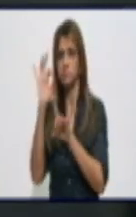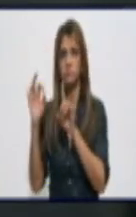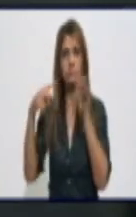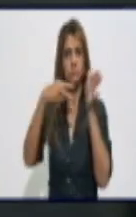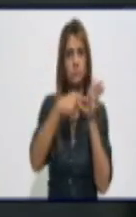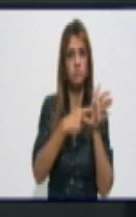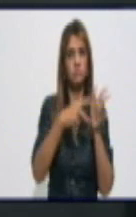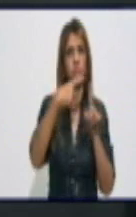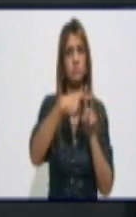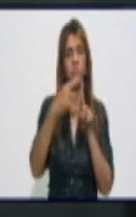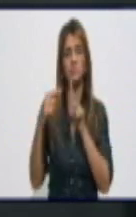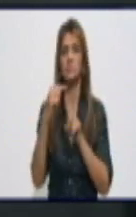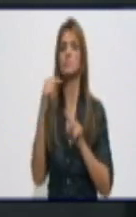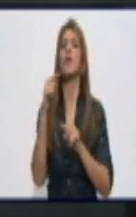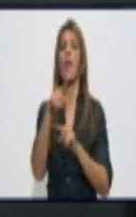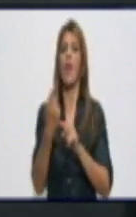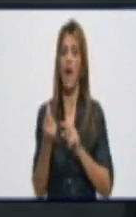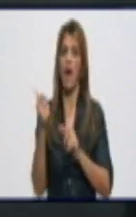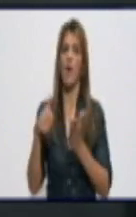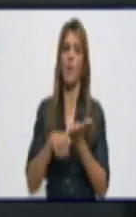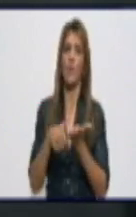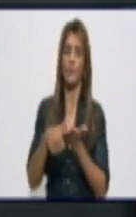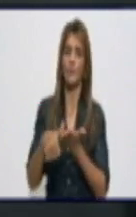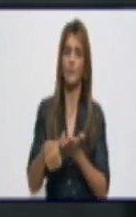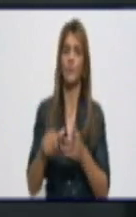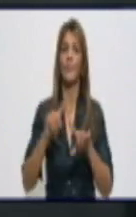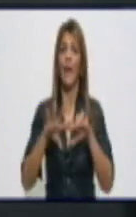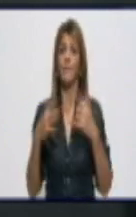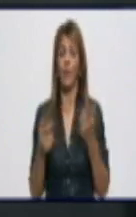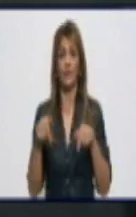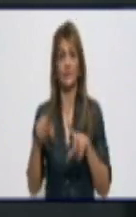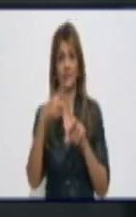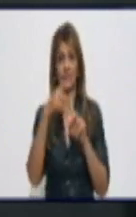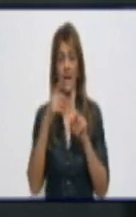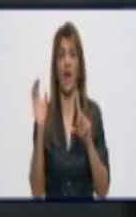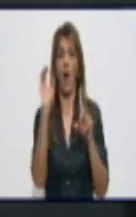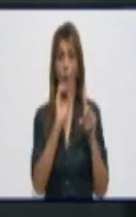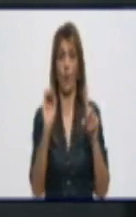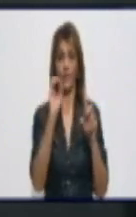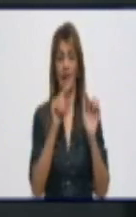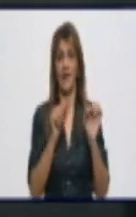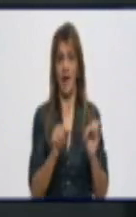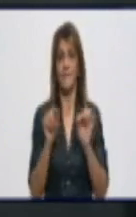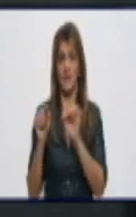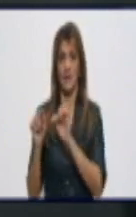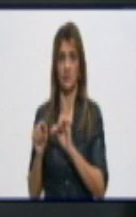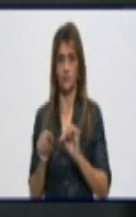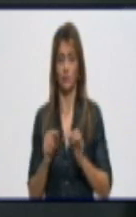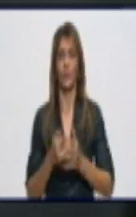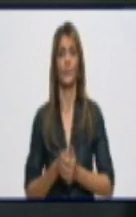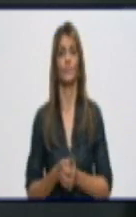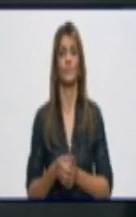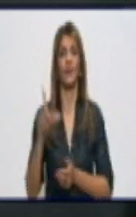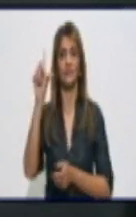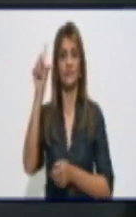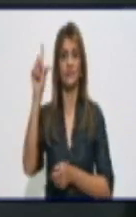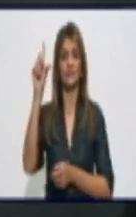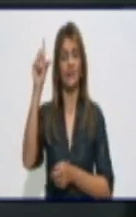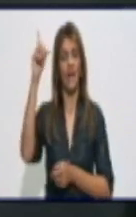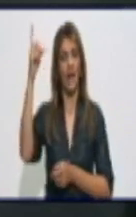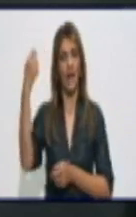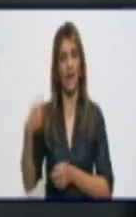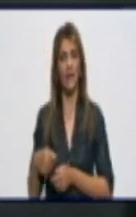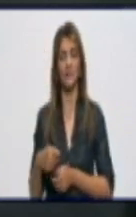tanto, a partir de la tarea de ordenamiento y de la aplicación y puesta en vigor del decreto ley número 19